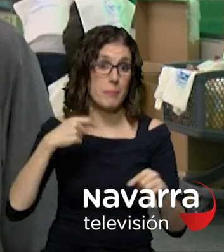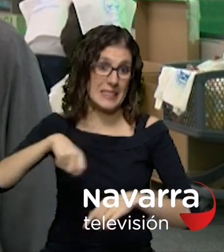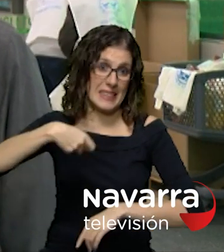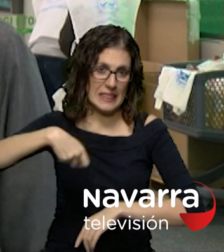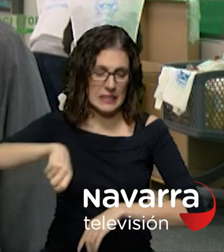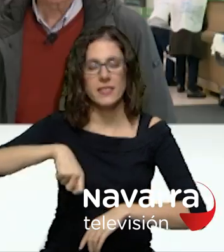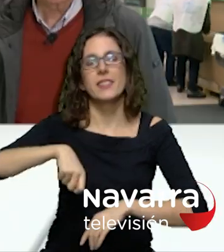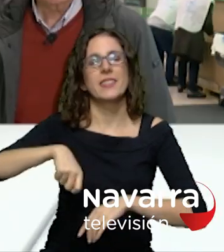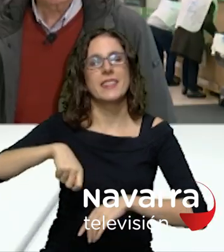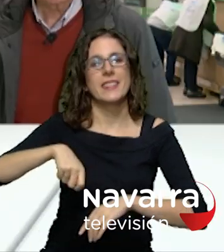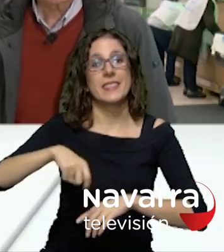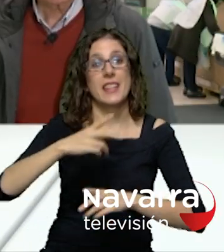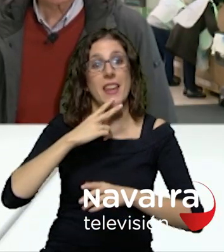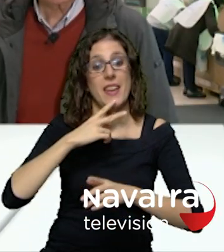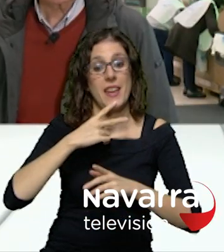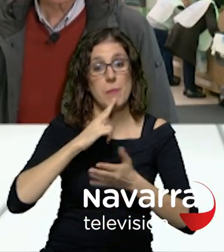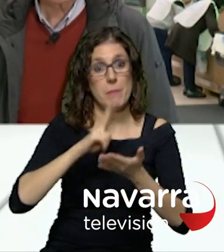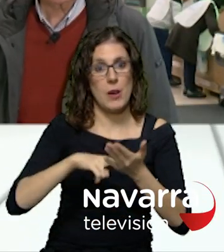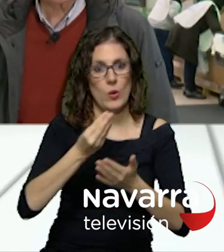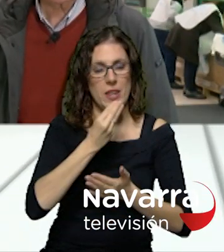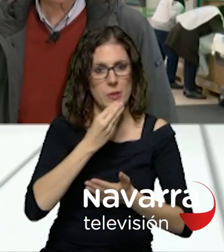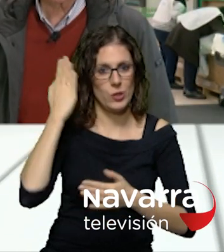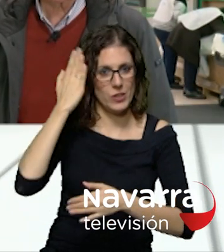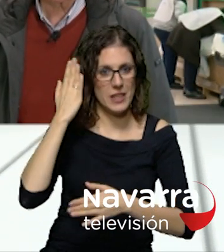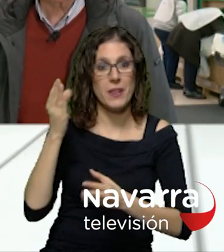para que participen más voluntarios de cara a mañana